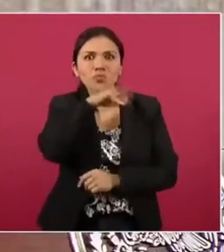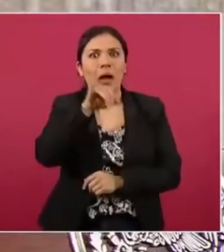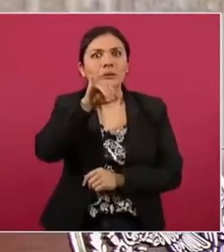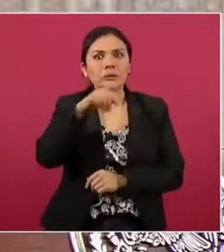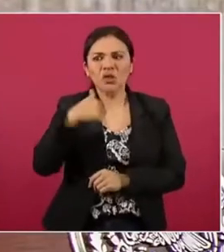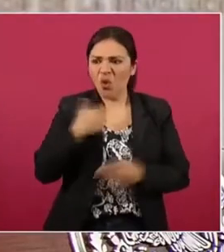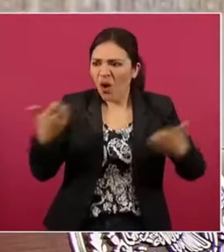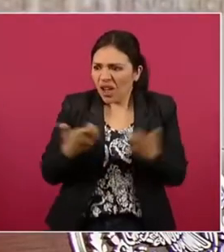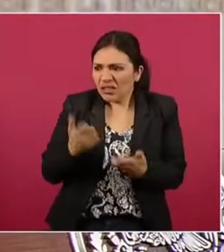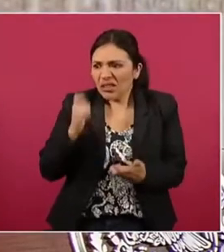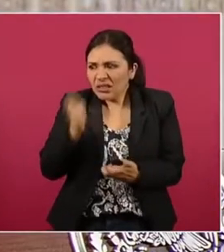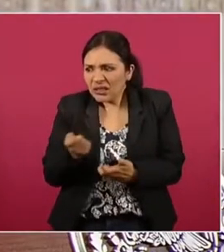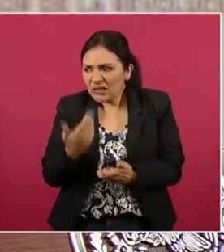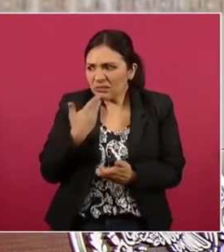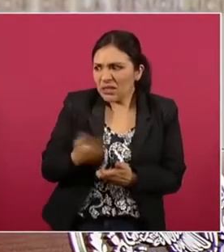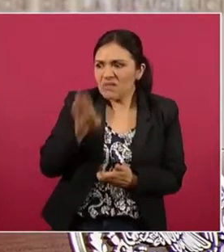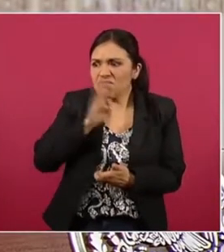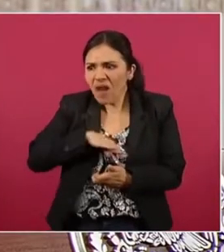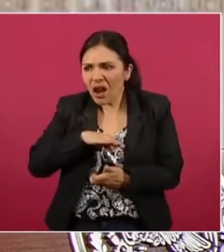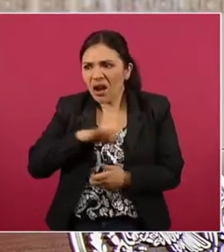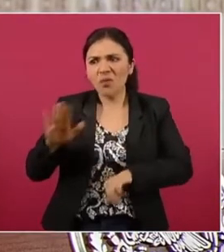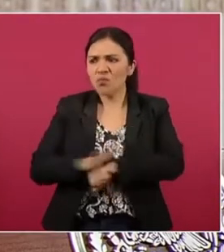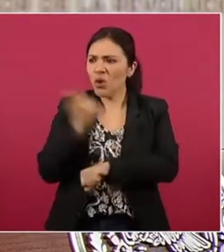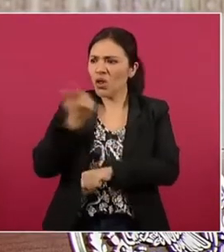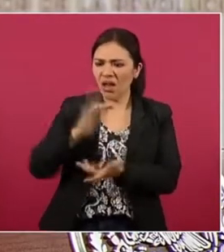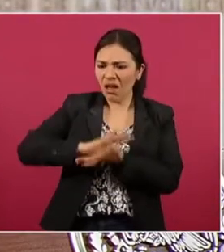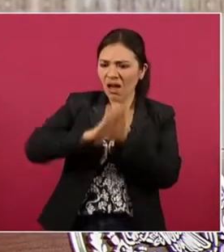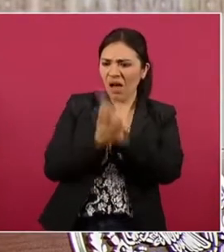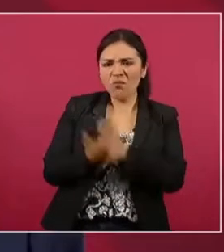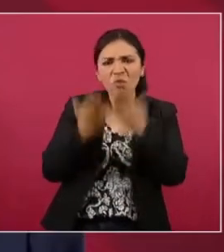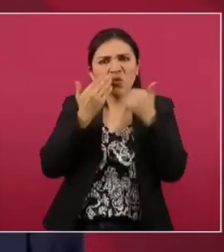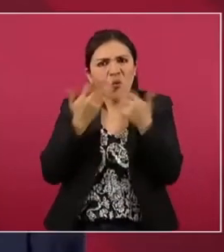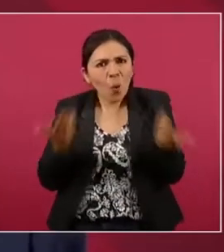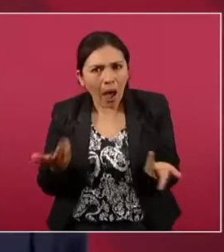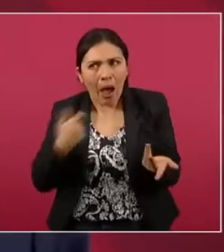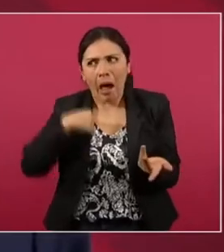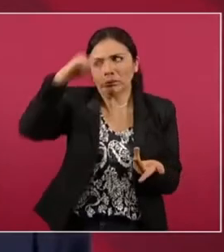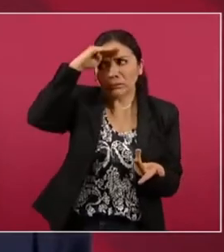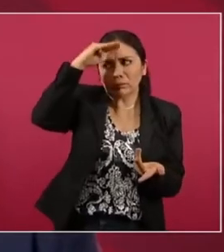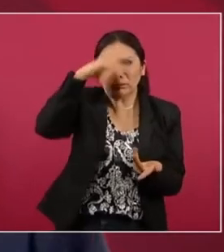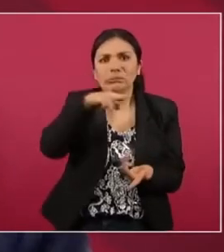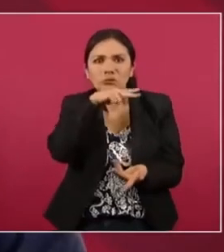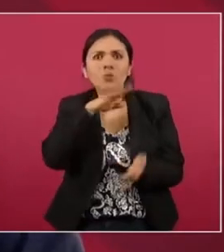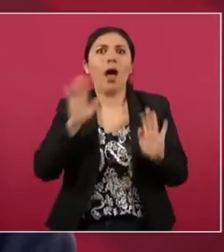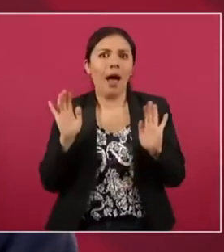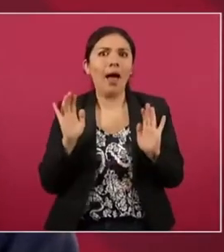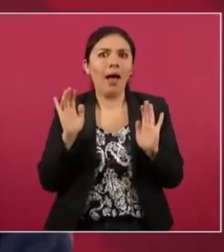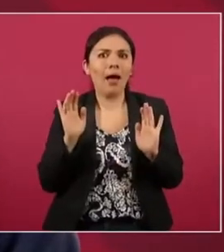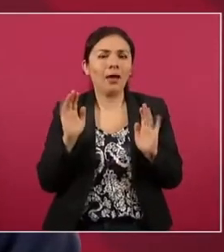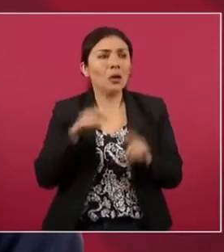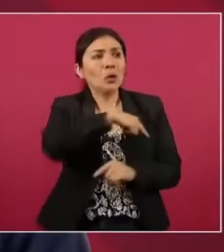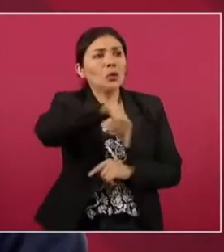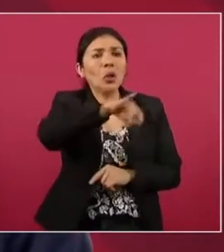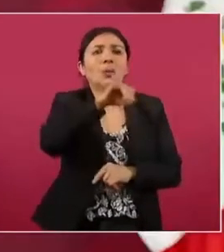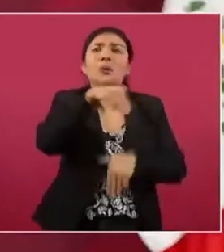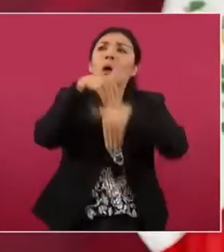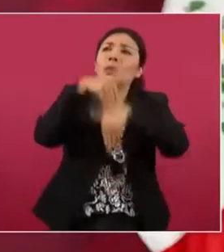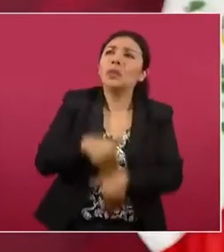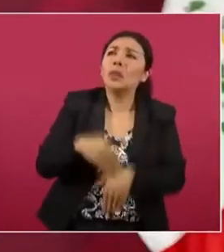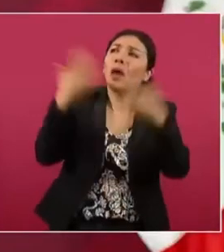¿qué estamos haciendo?, ¿dónde está la transformación?, si todos están de aplaudidores,